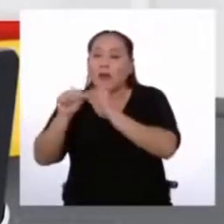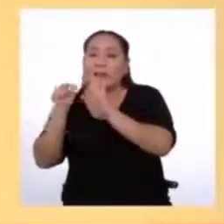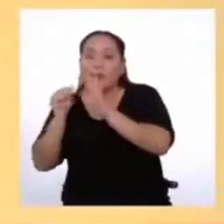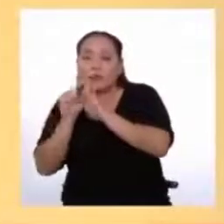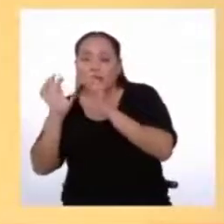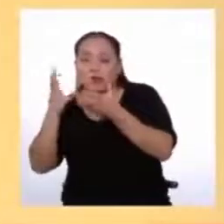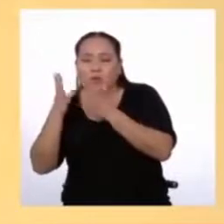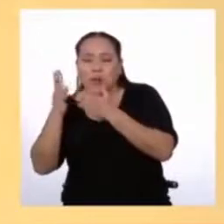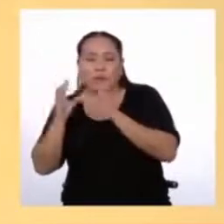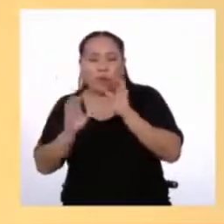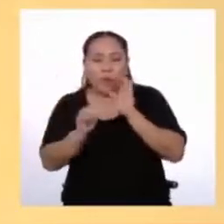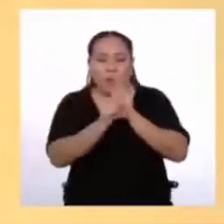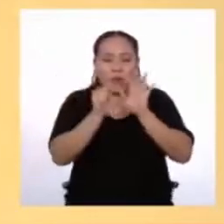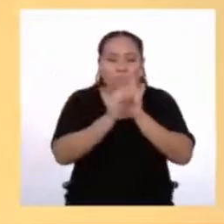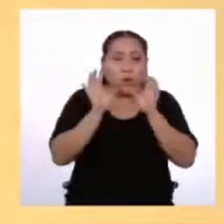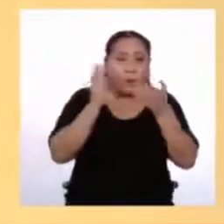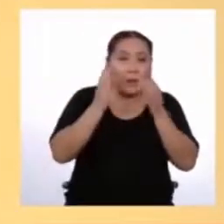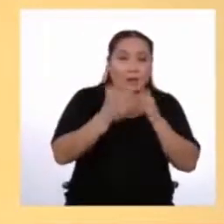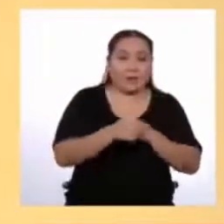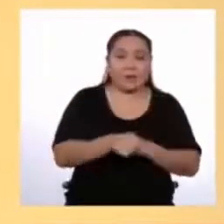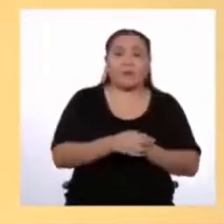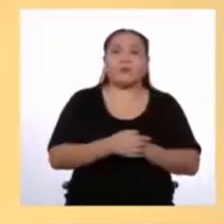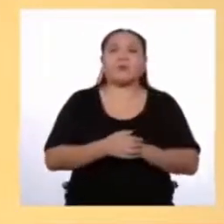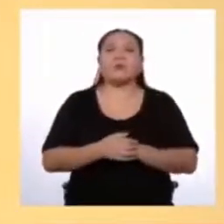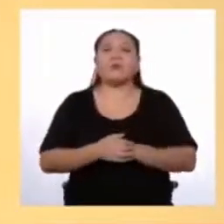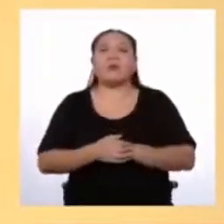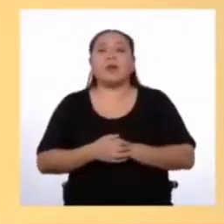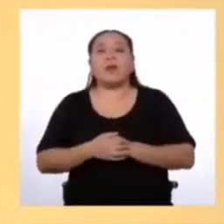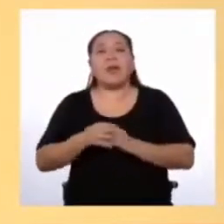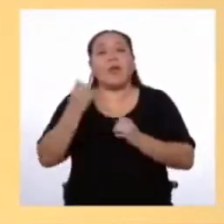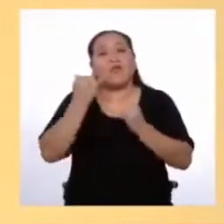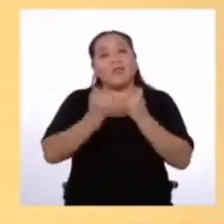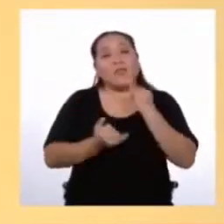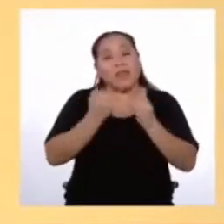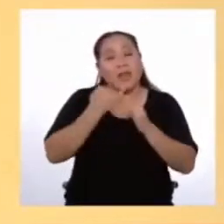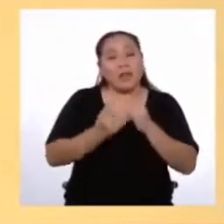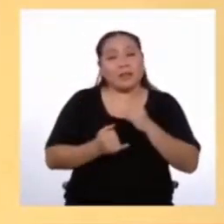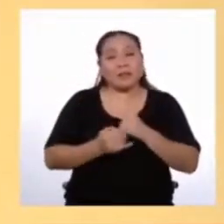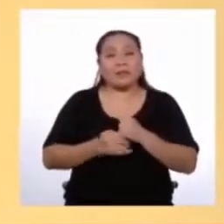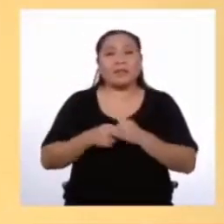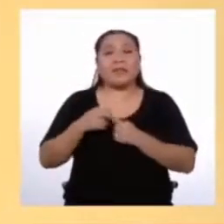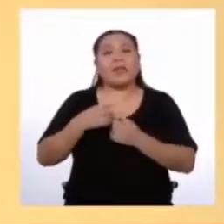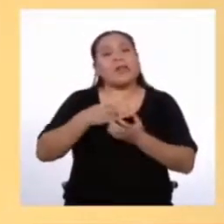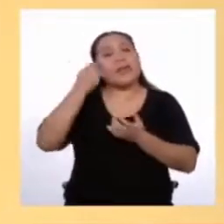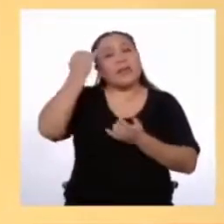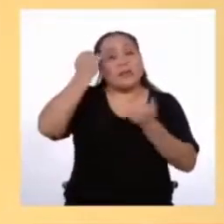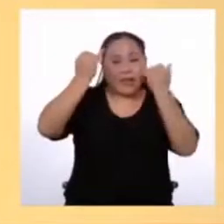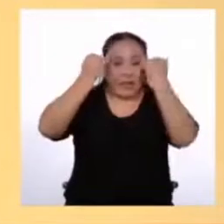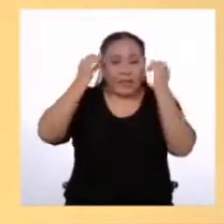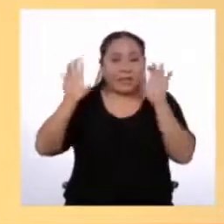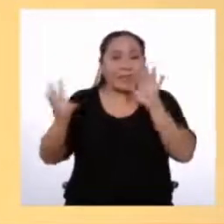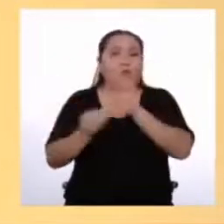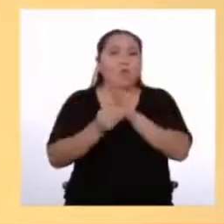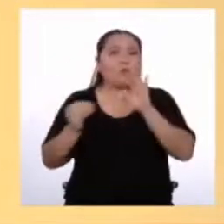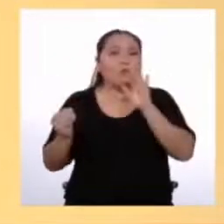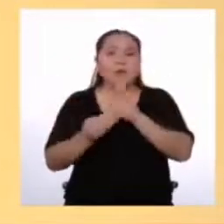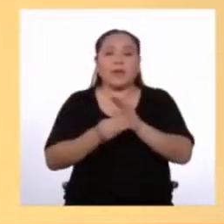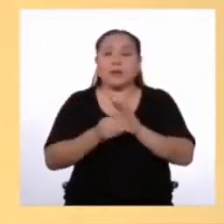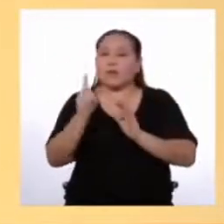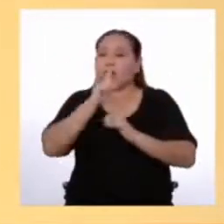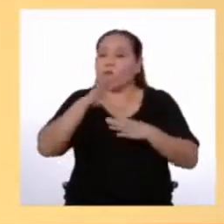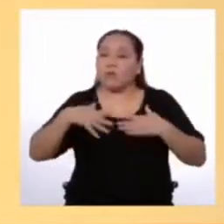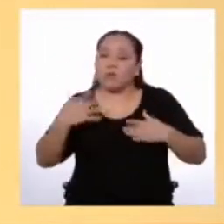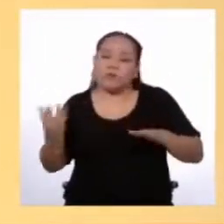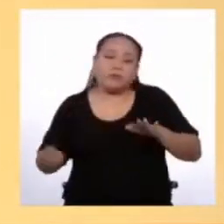Y en la sección final tenemos las disposiciones complementarias Que son las que no se pueden